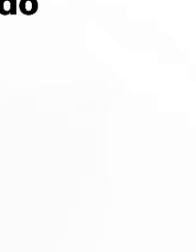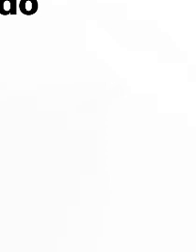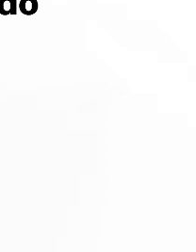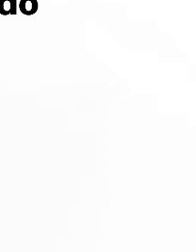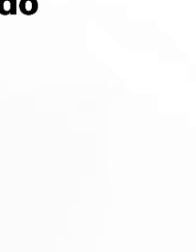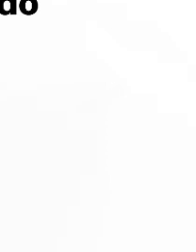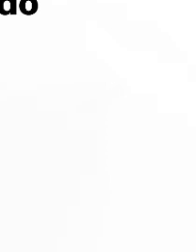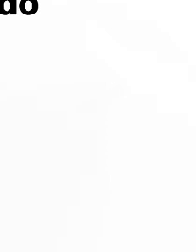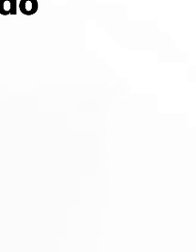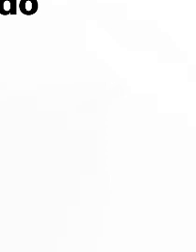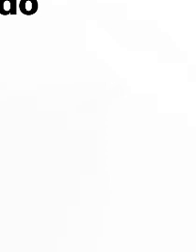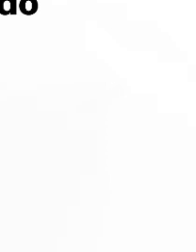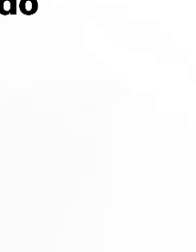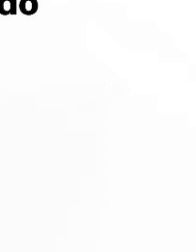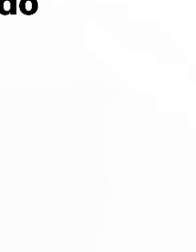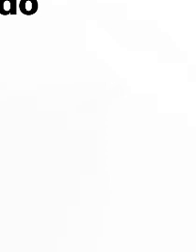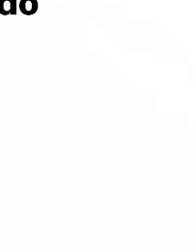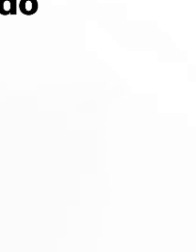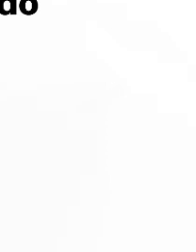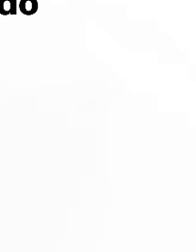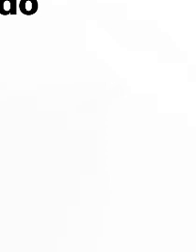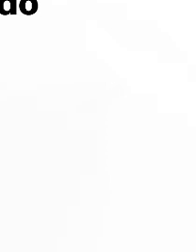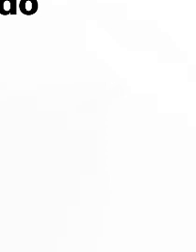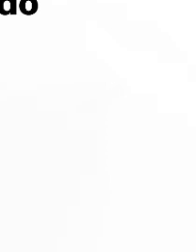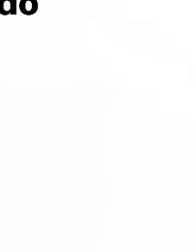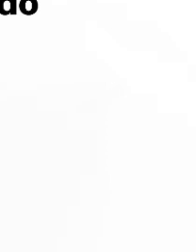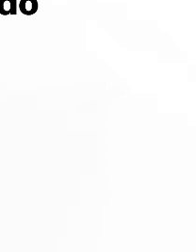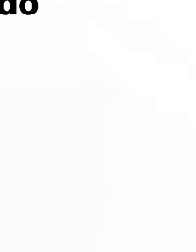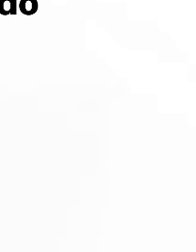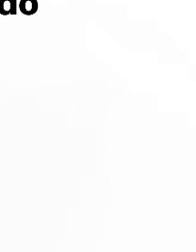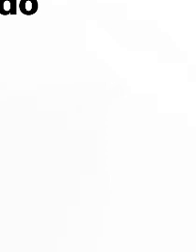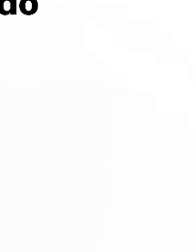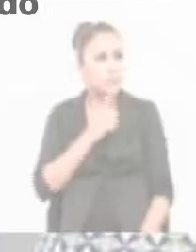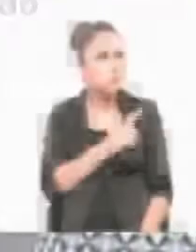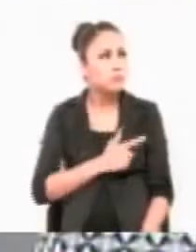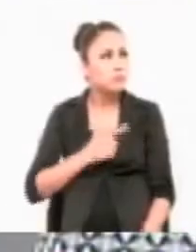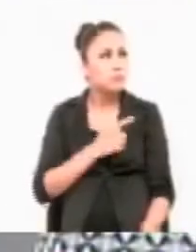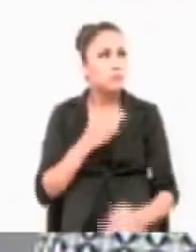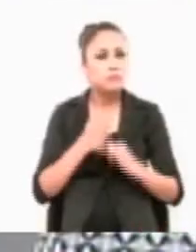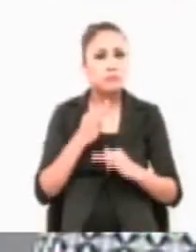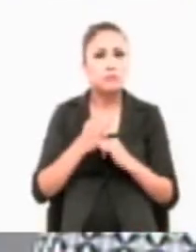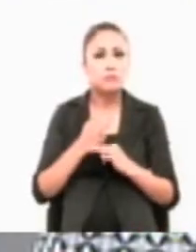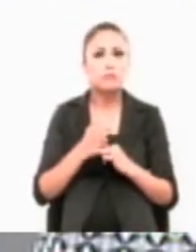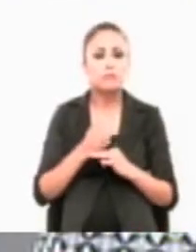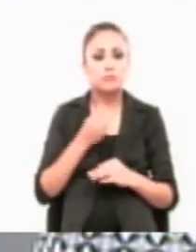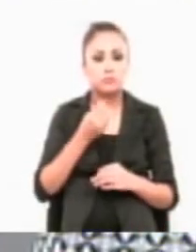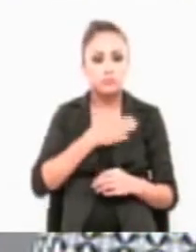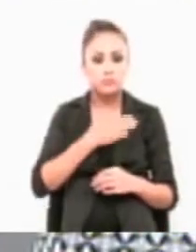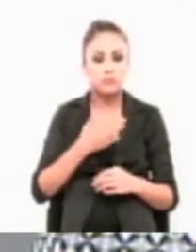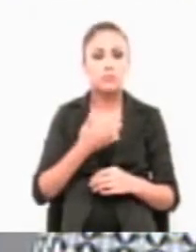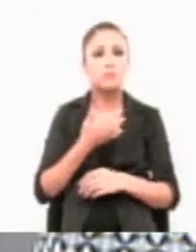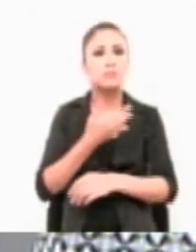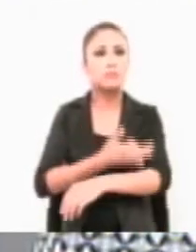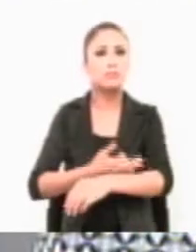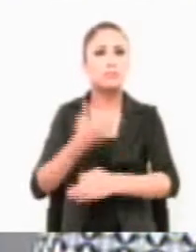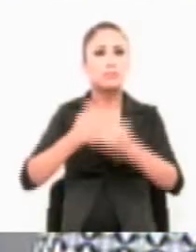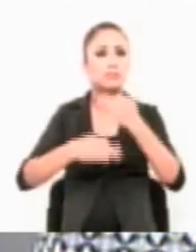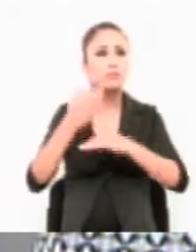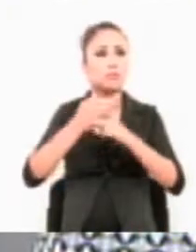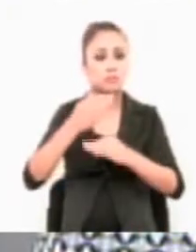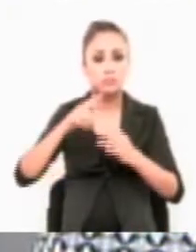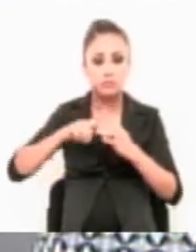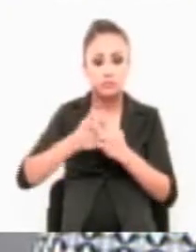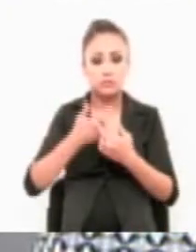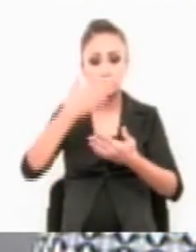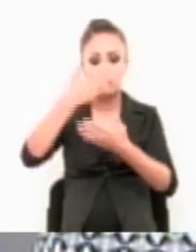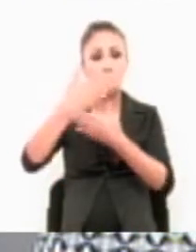suplicando al secretario inicie con el desahogo del orden del día. Con todo gusto, consejero presidente, muy buena tarde a todas y todos. El primer punto del orden